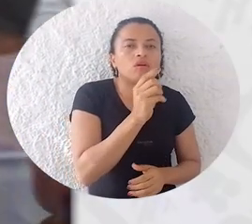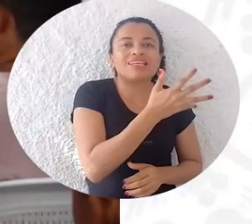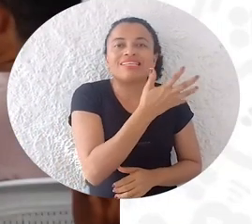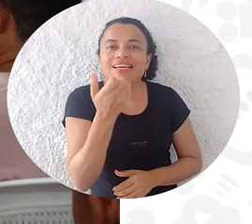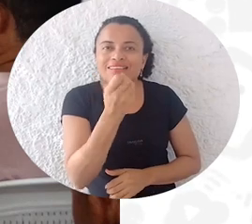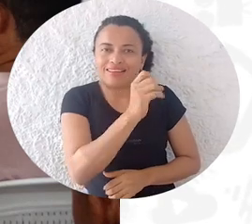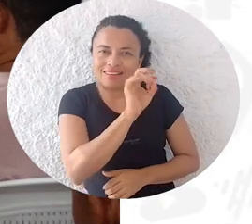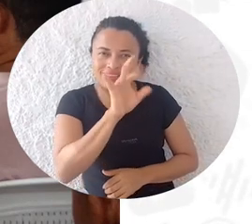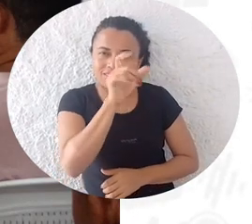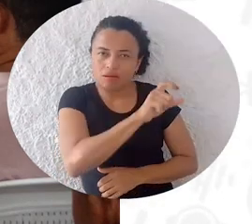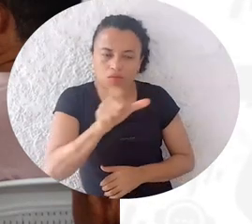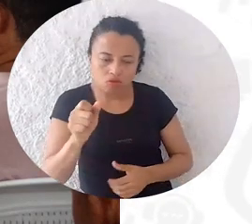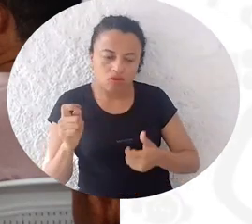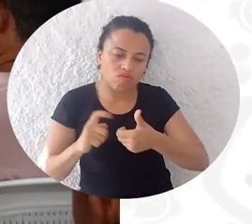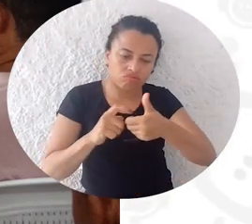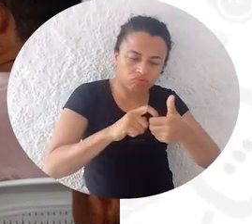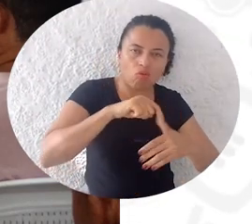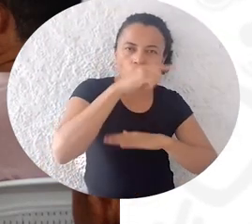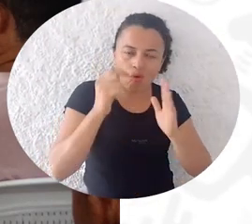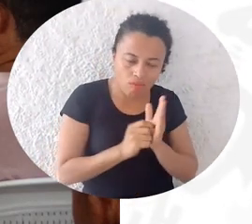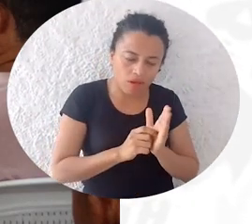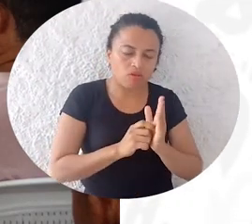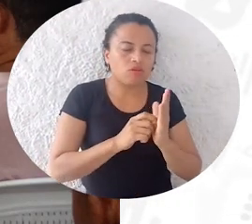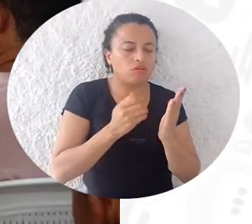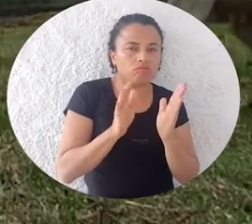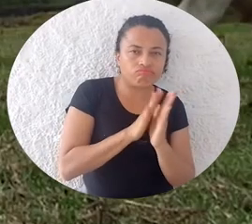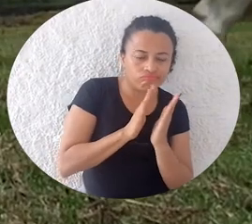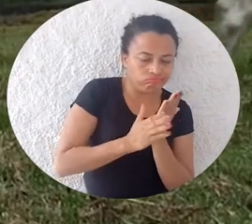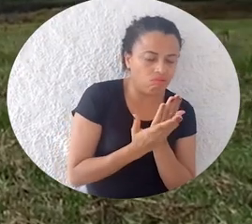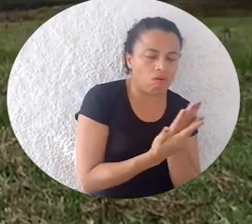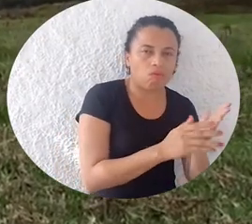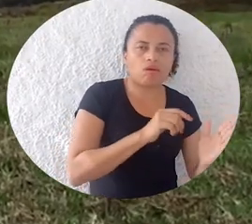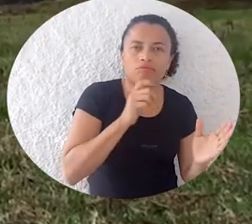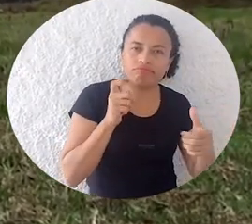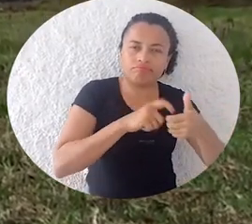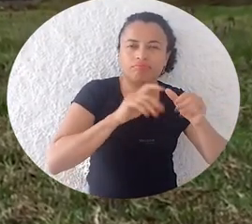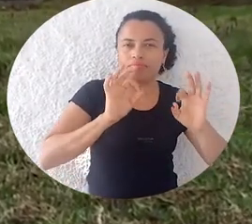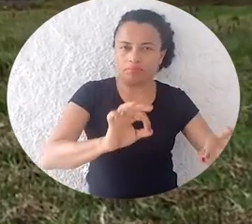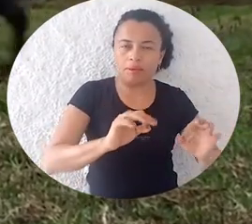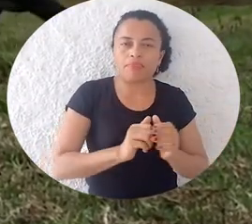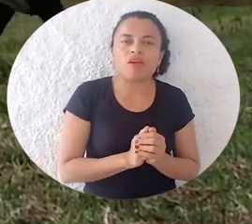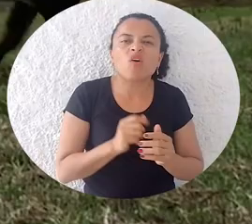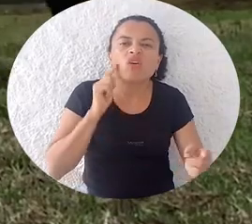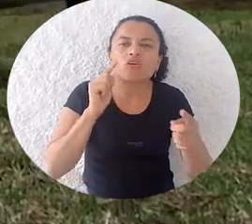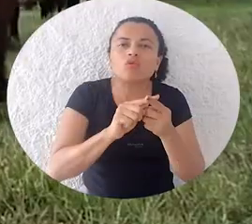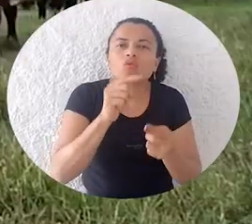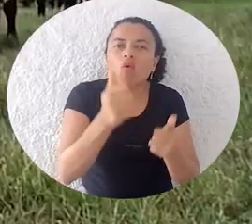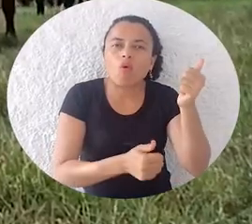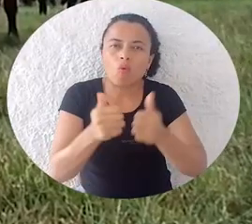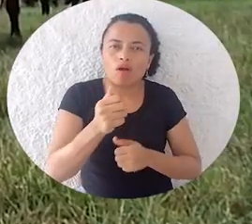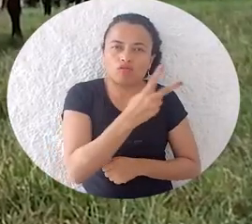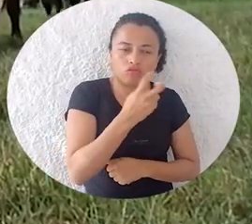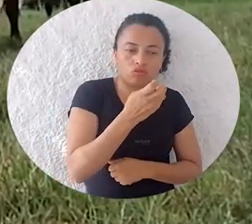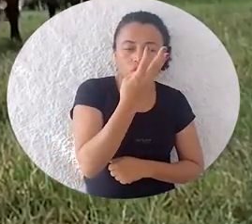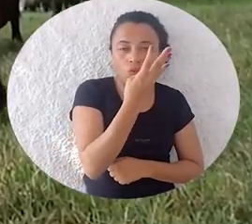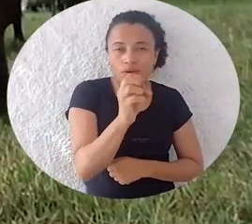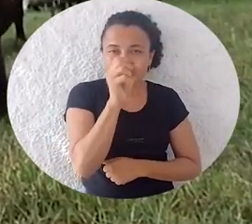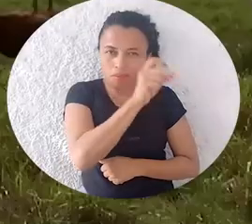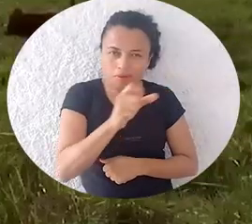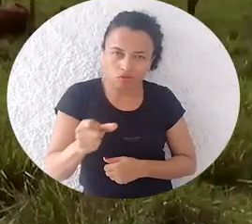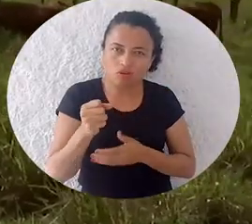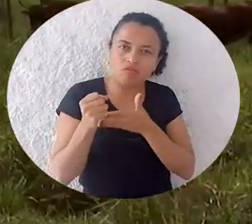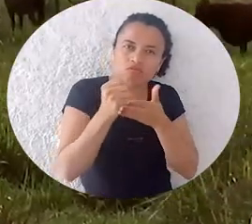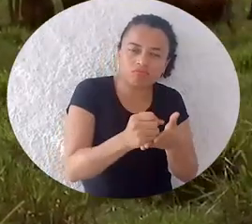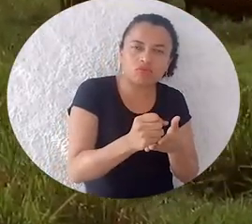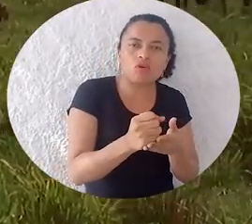con la fase de registro y documentación. El objetivo es que los 240 beneficiados finales queden distribuidos equitativamente